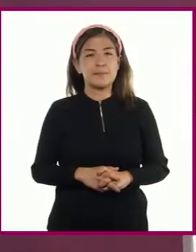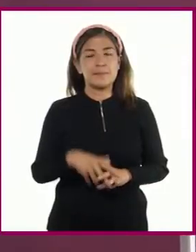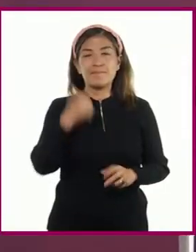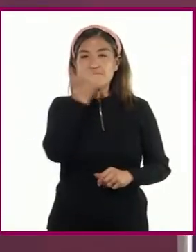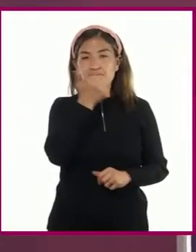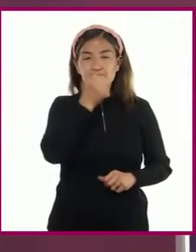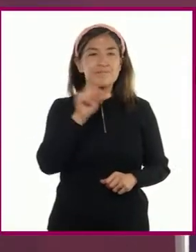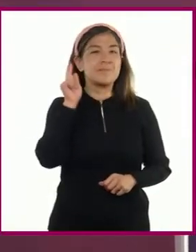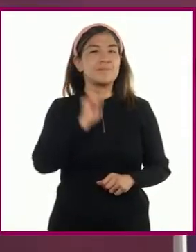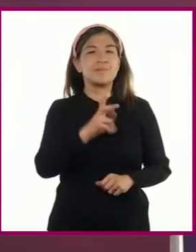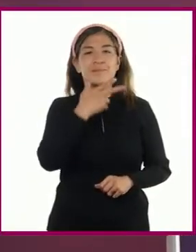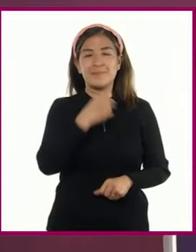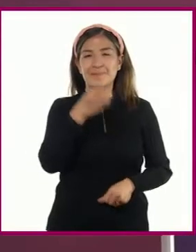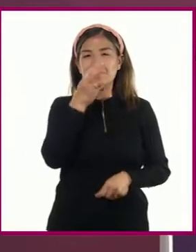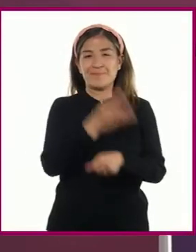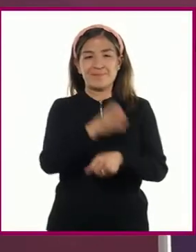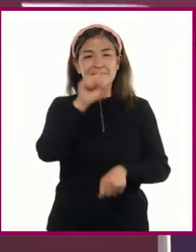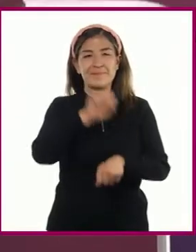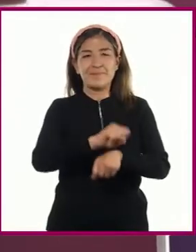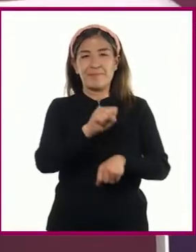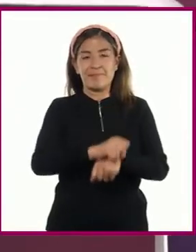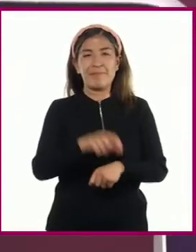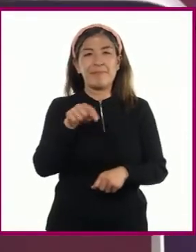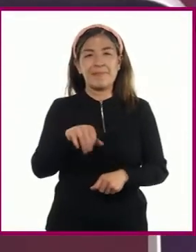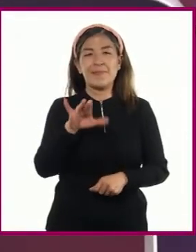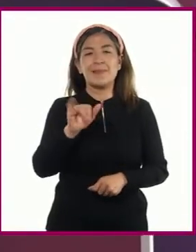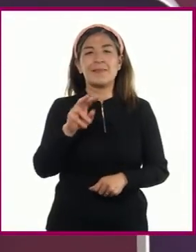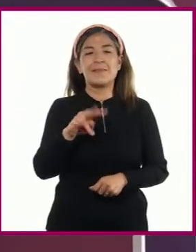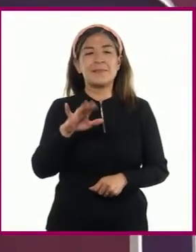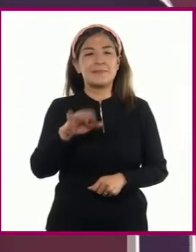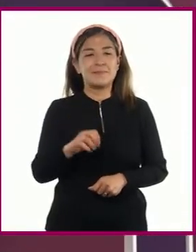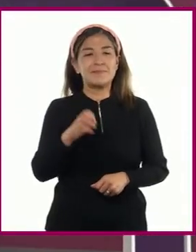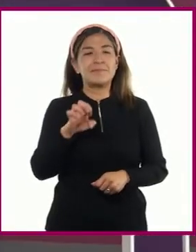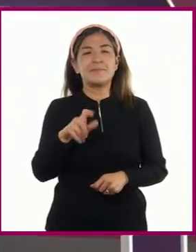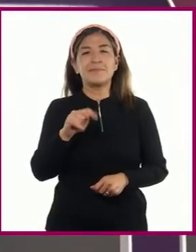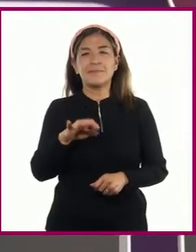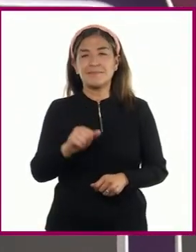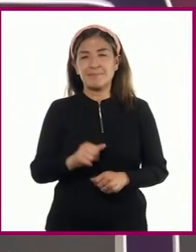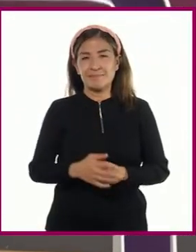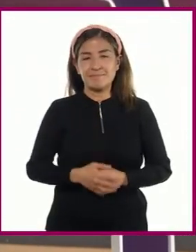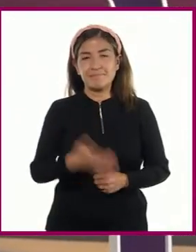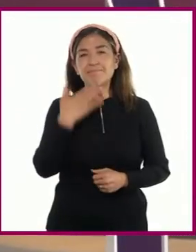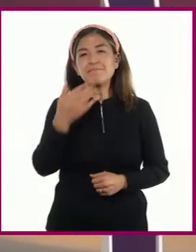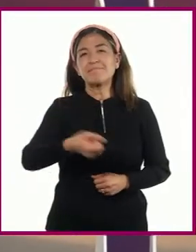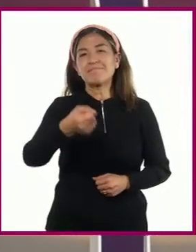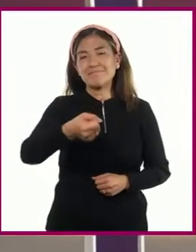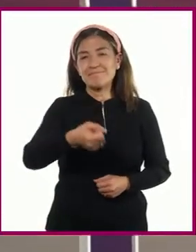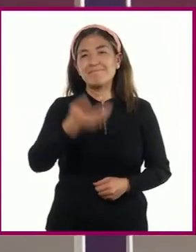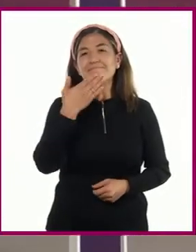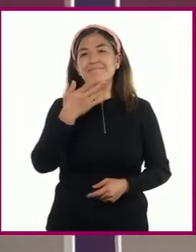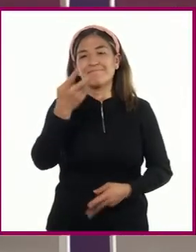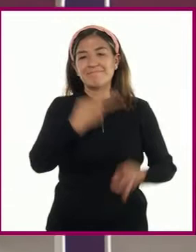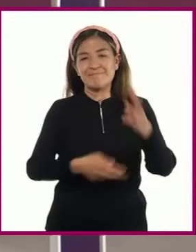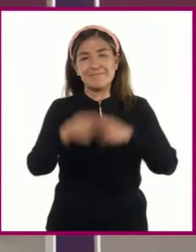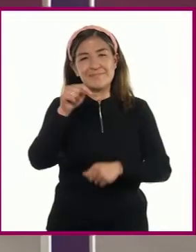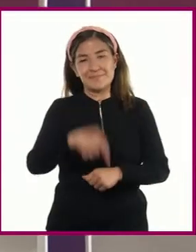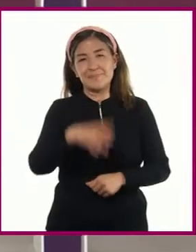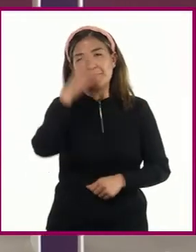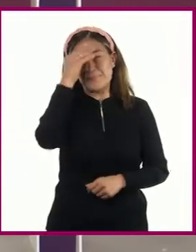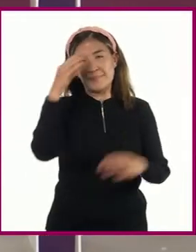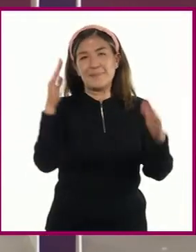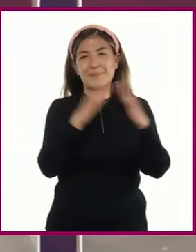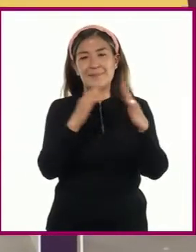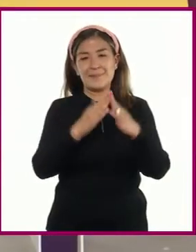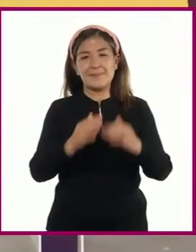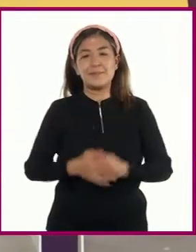De tercer grado de secundaria de la asignatura Formación Cívica y Ética. Reciban una cordial bienvenida a la estrategia Aprende en